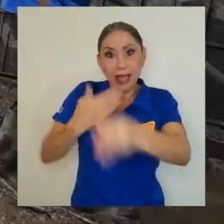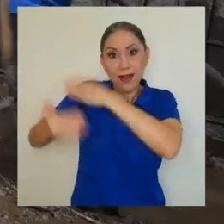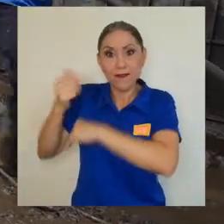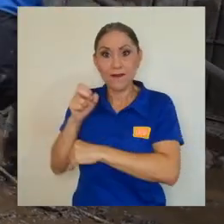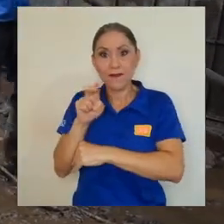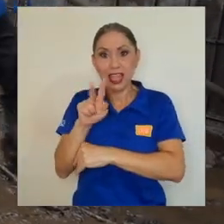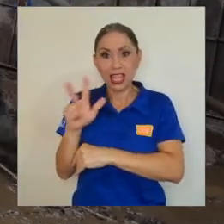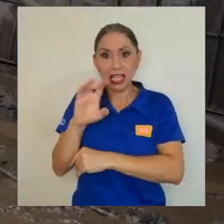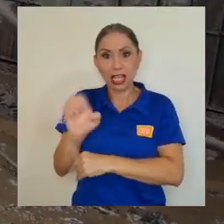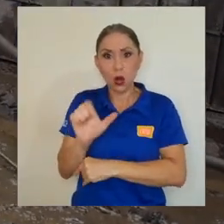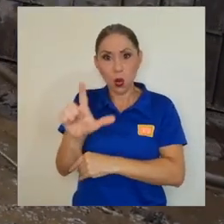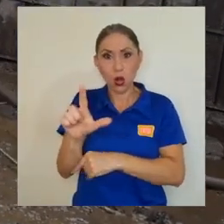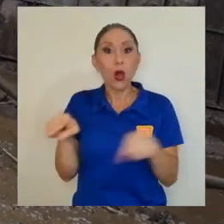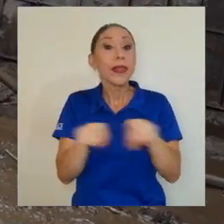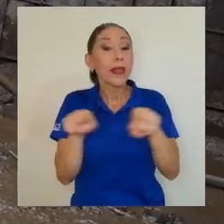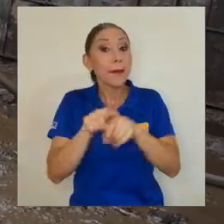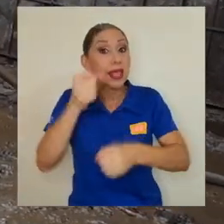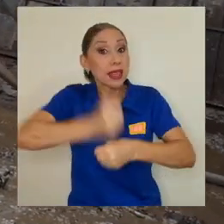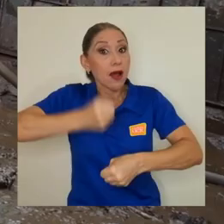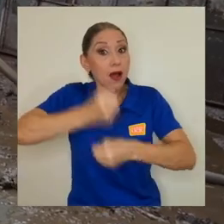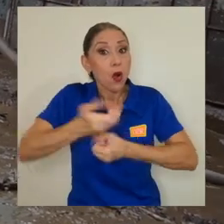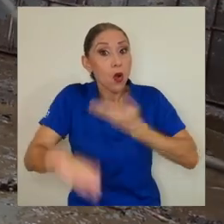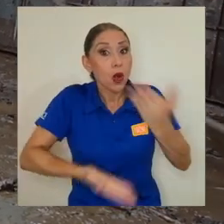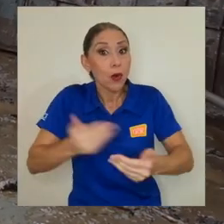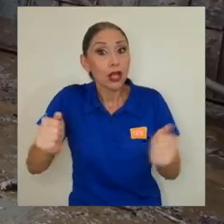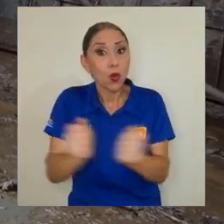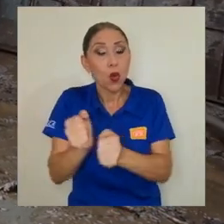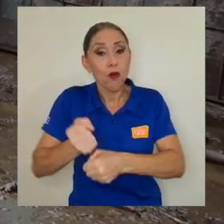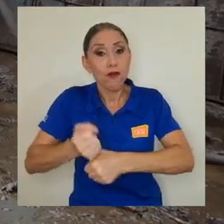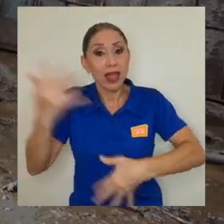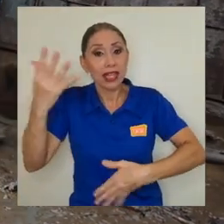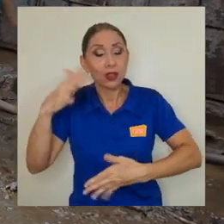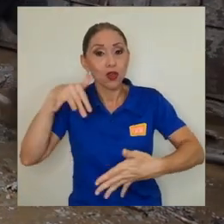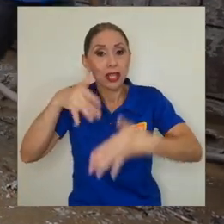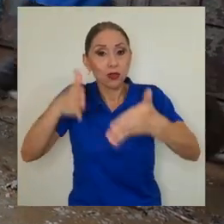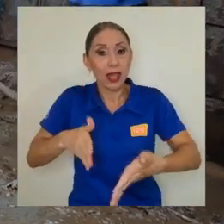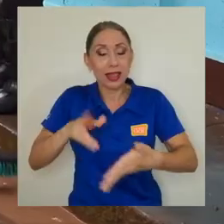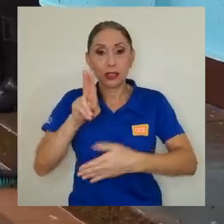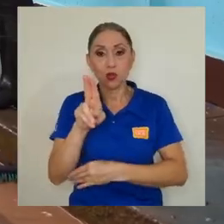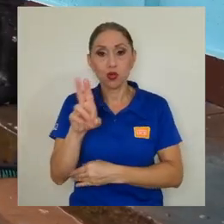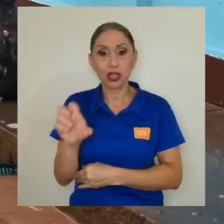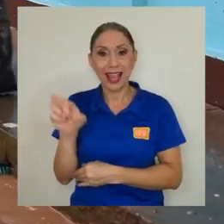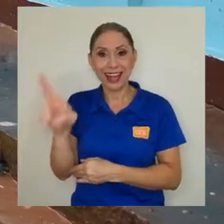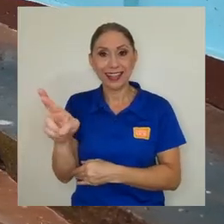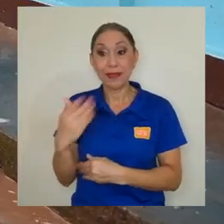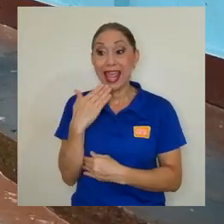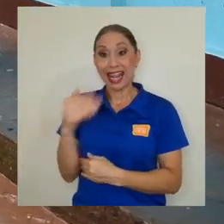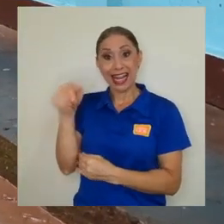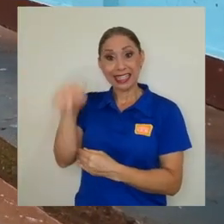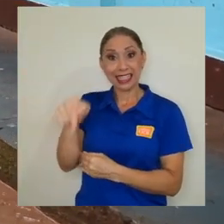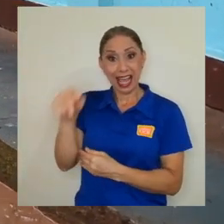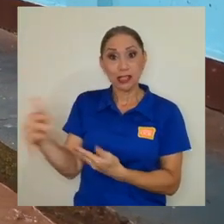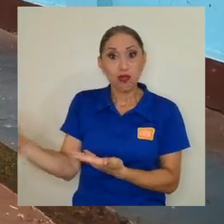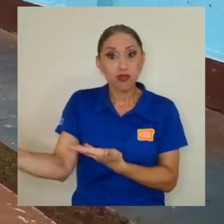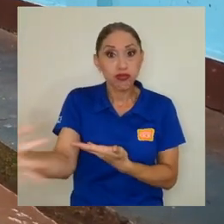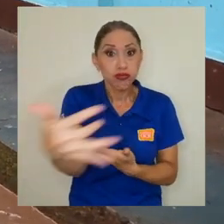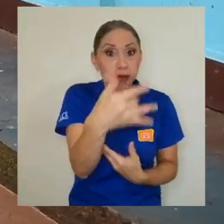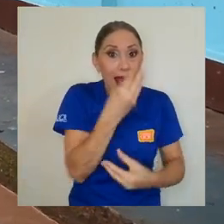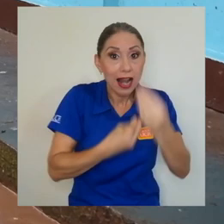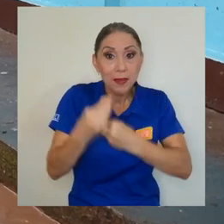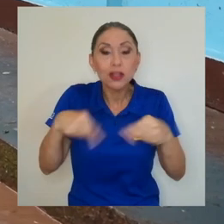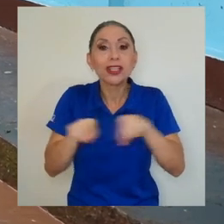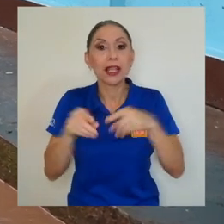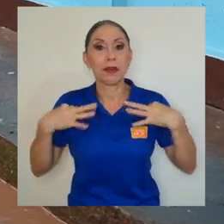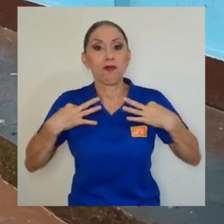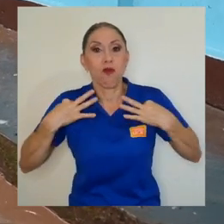También se llevó a cabo un trabajo colaborativo con la Federación de Estudiantes de la UCR, gracias a lo cual se recolectó ropa y alimentos